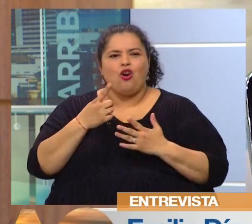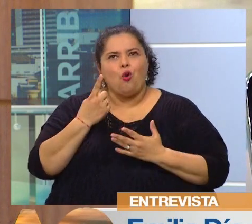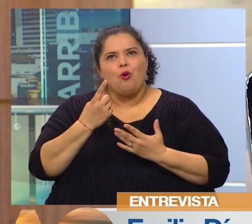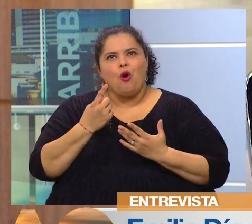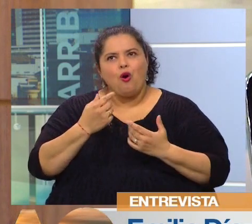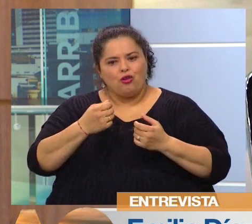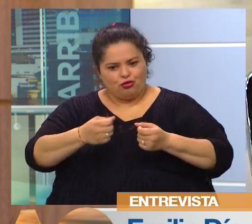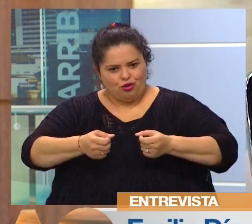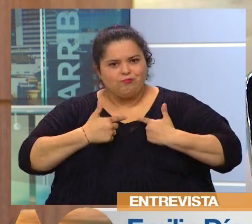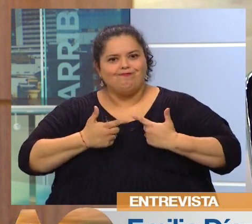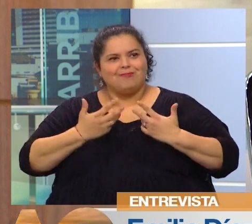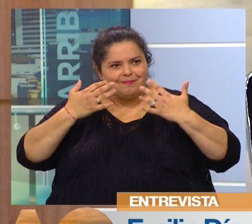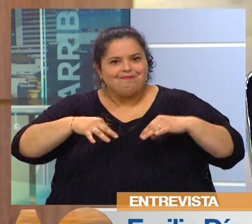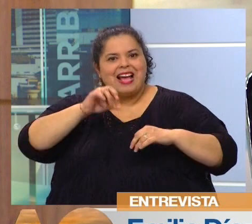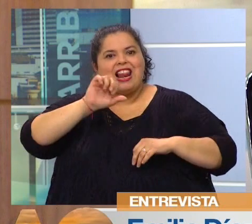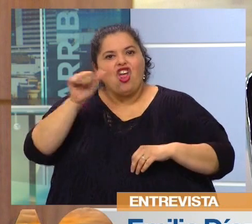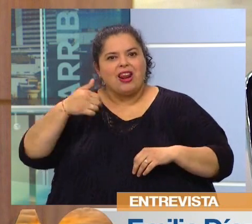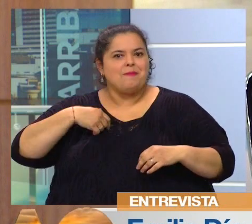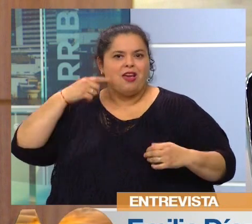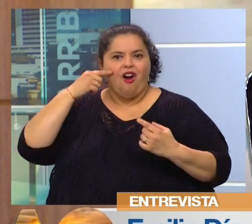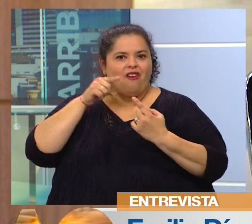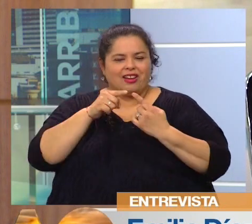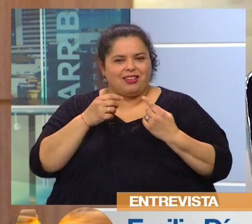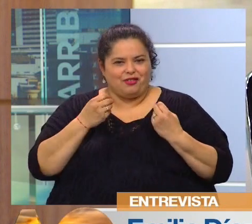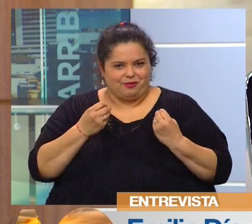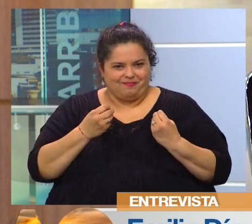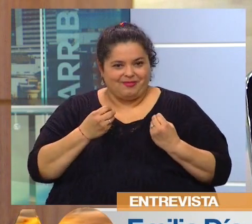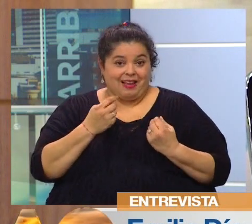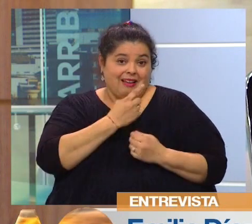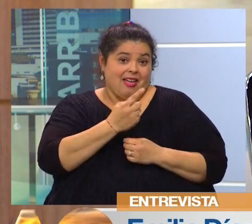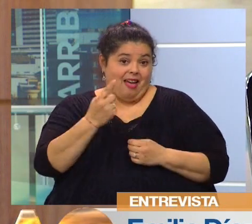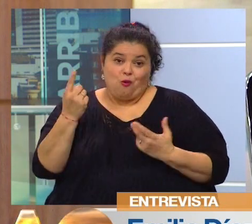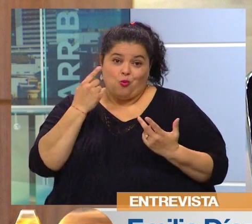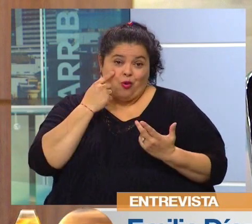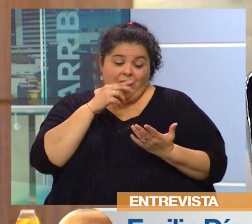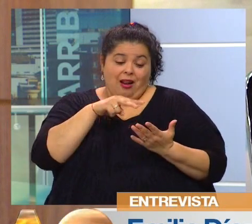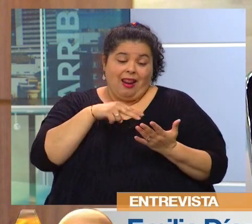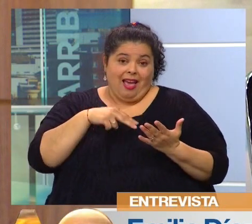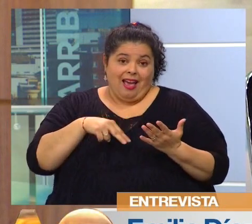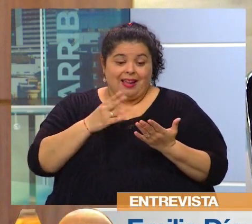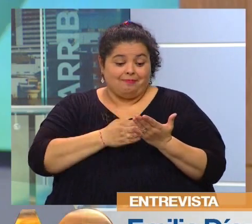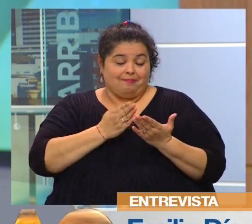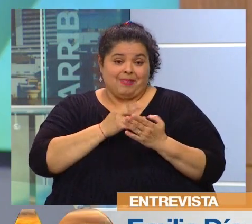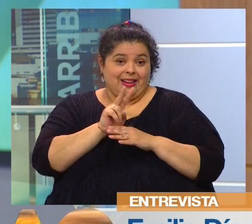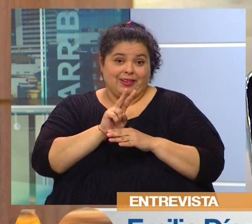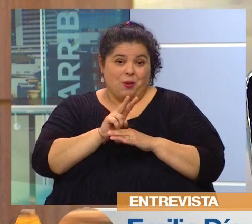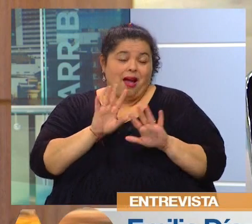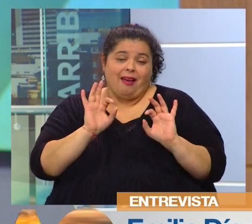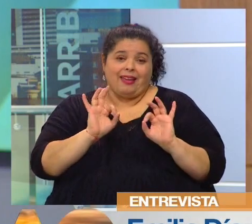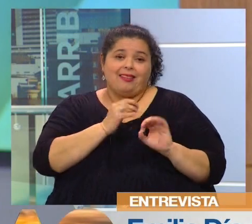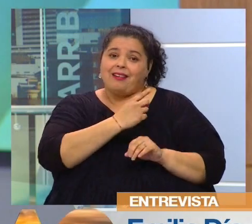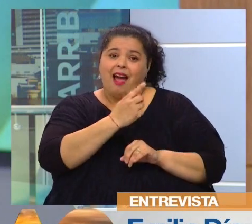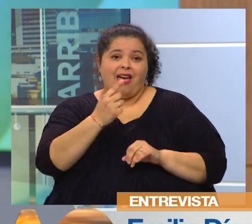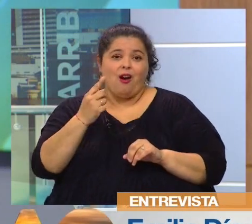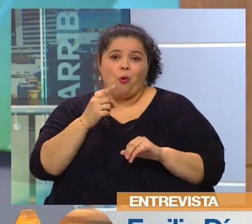logré, ni cometido? Cada uno lo va a interpretar como quiera del libro, ¿no? De eso se trata la libertad también. Pero, ¿te ha pasado? Sí,